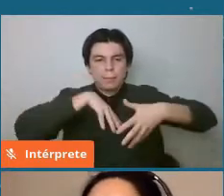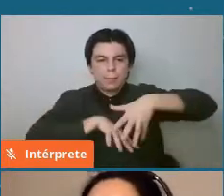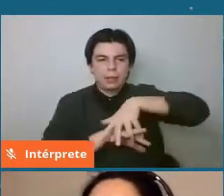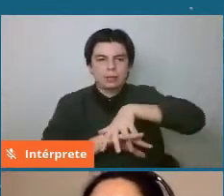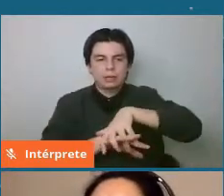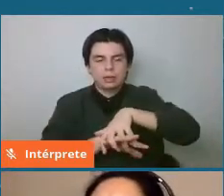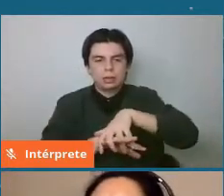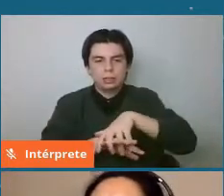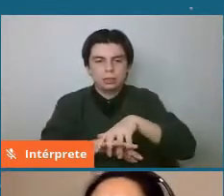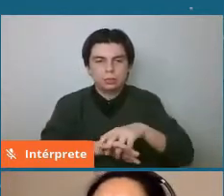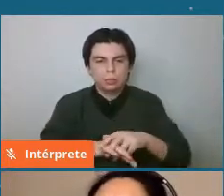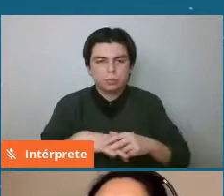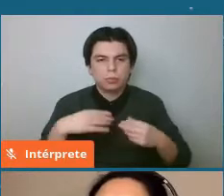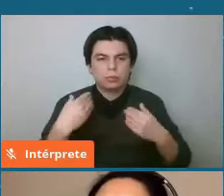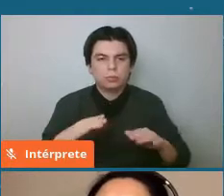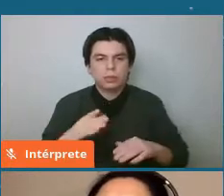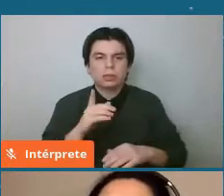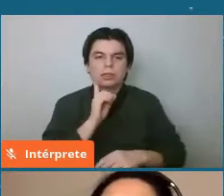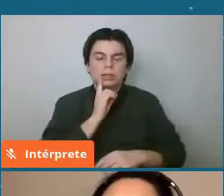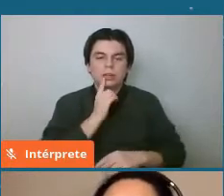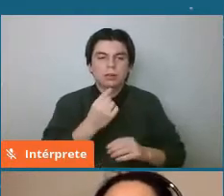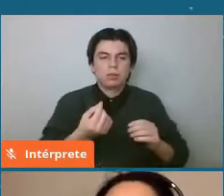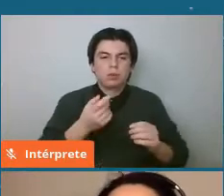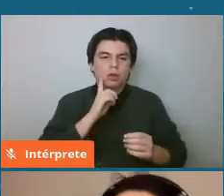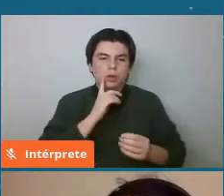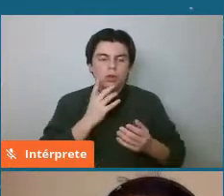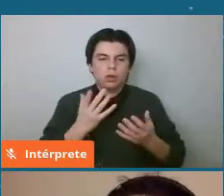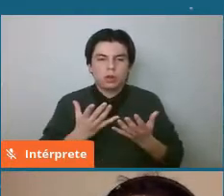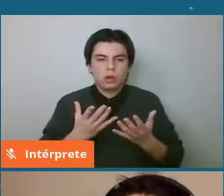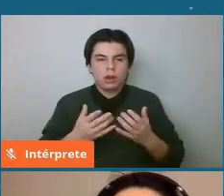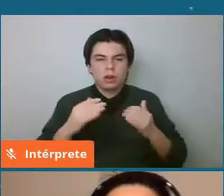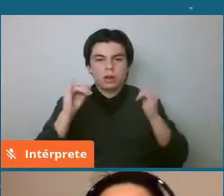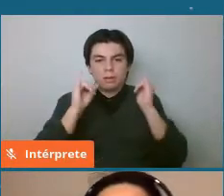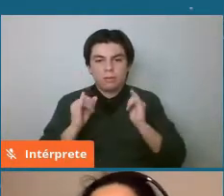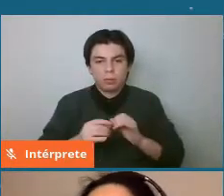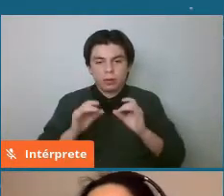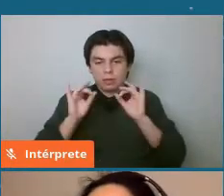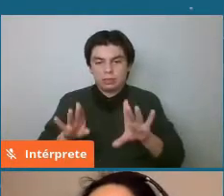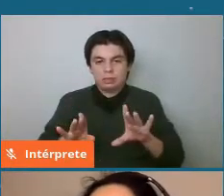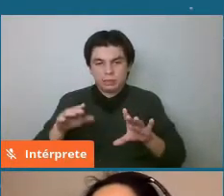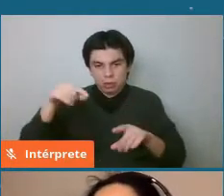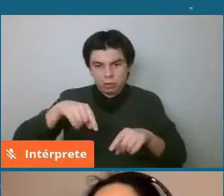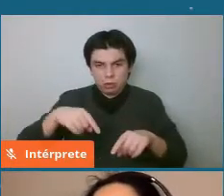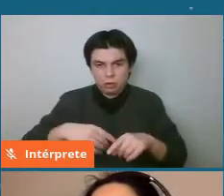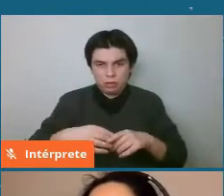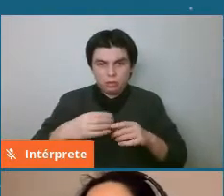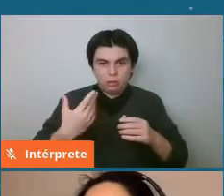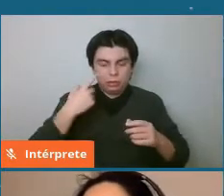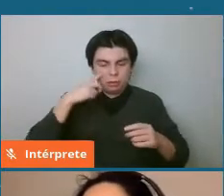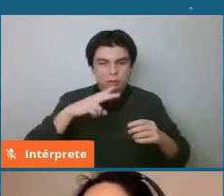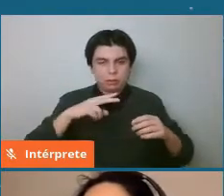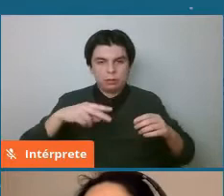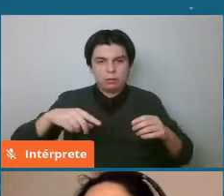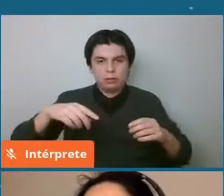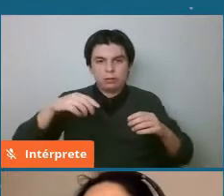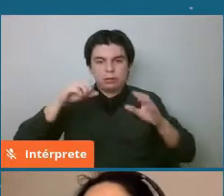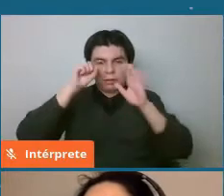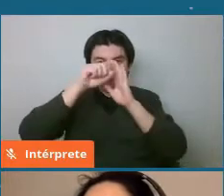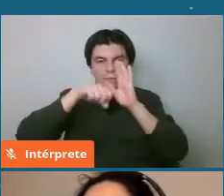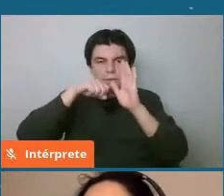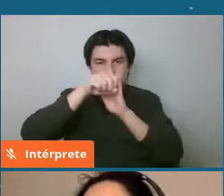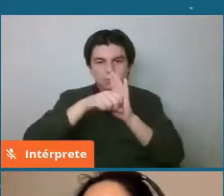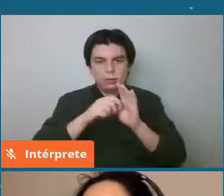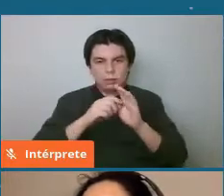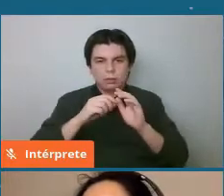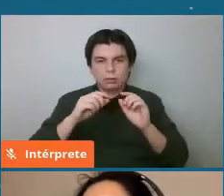configuración actual que es entonces producto también de este movimiento planetario que vamos a ver en la siguiente imagen